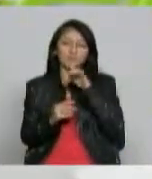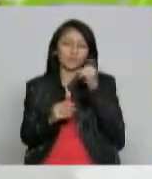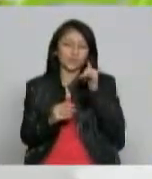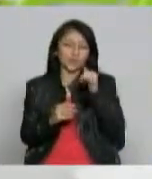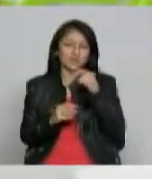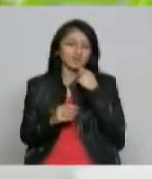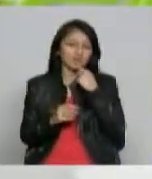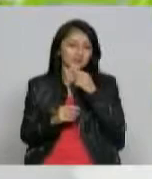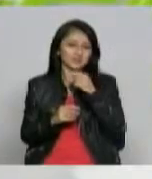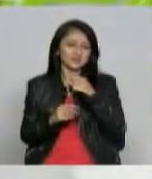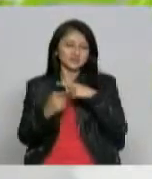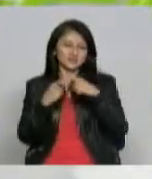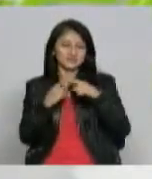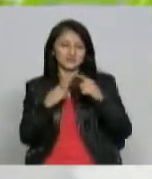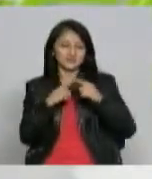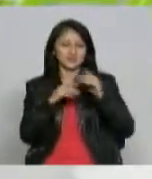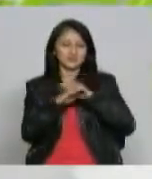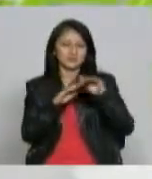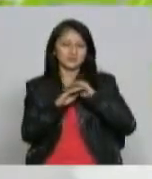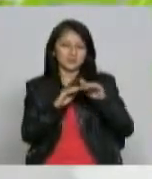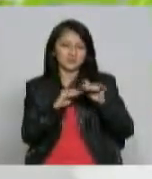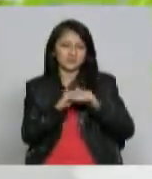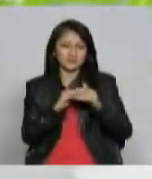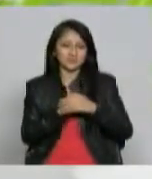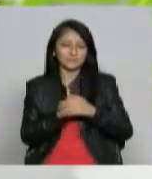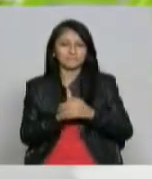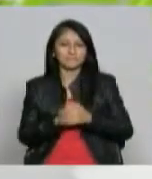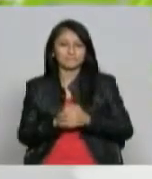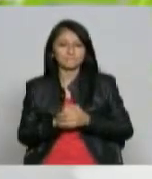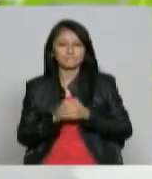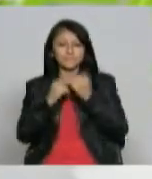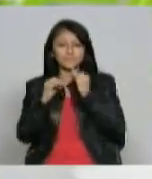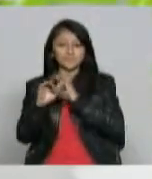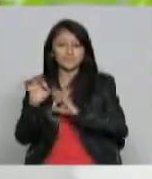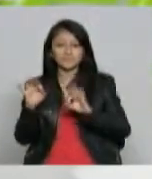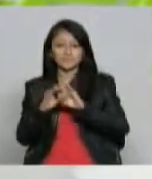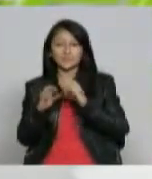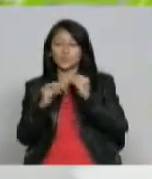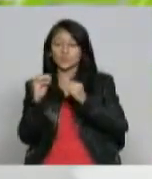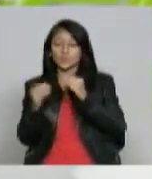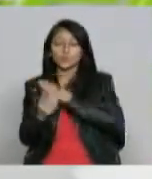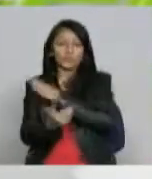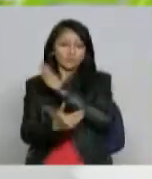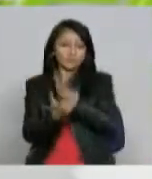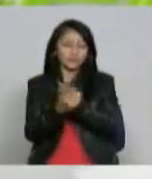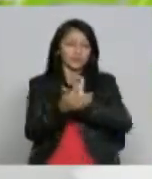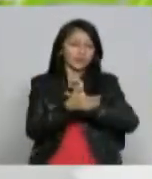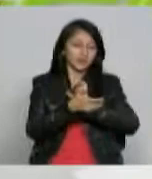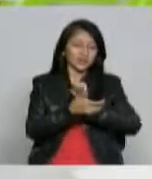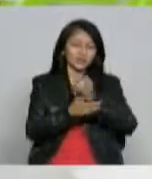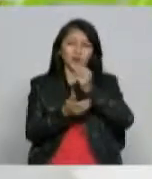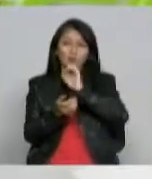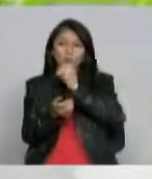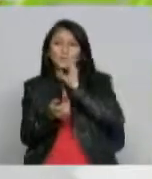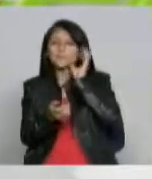en esta oportunidad te queremos invitar pero tienes que desplazarte hacia la capital de Caldas hacia el estudio de telecafe o el estudio de Pereira ellos dicen